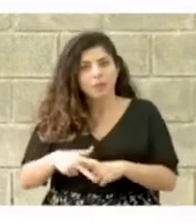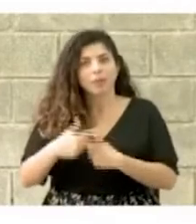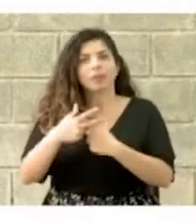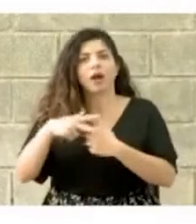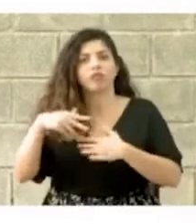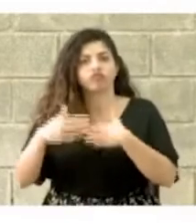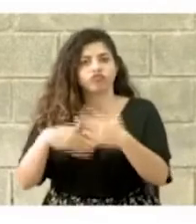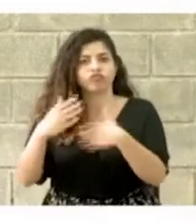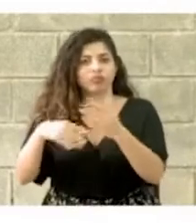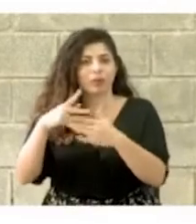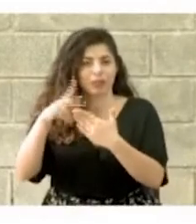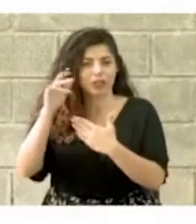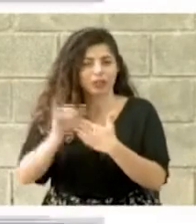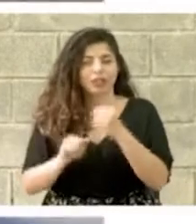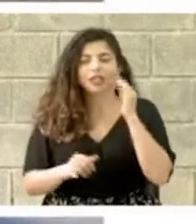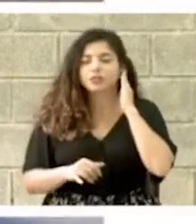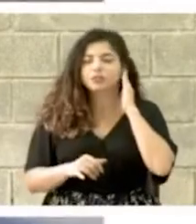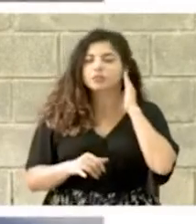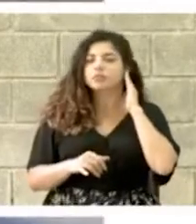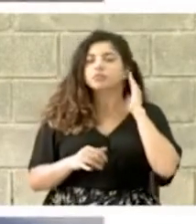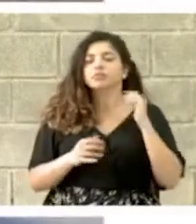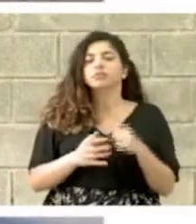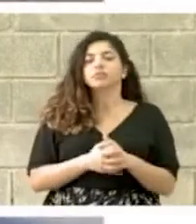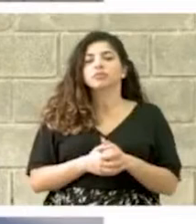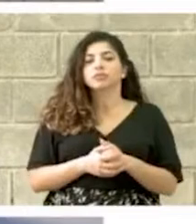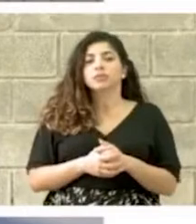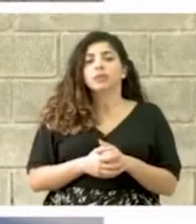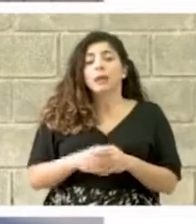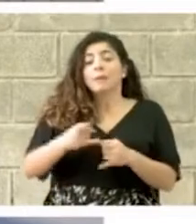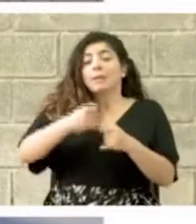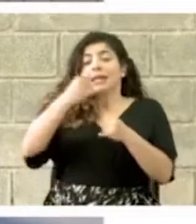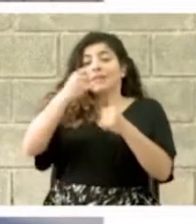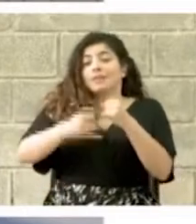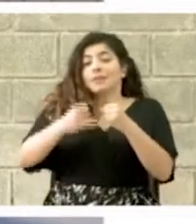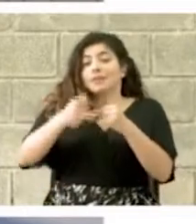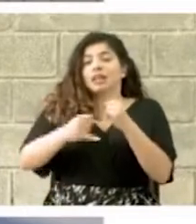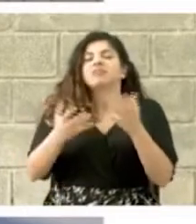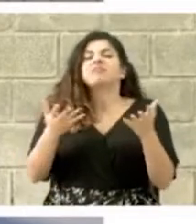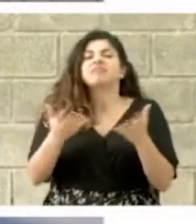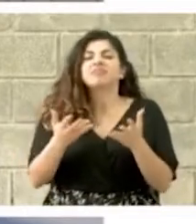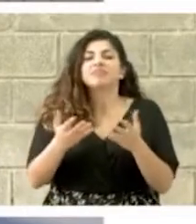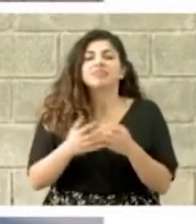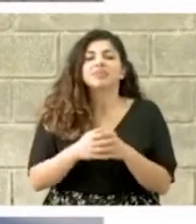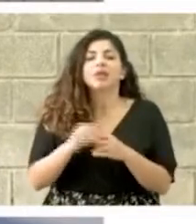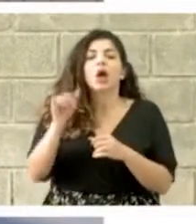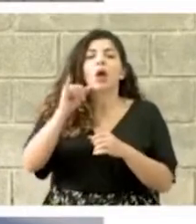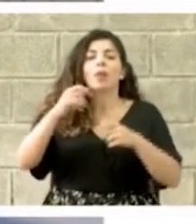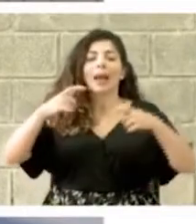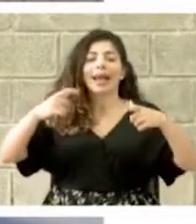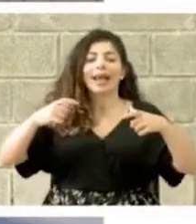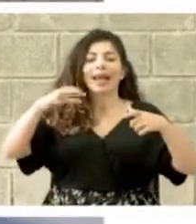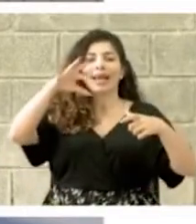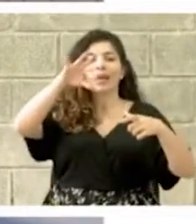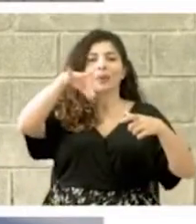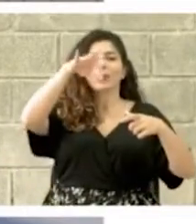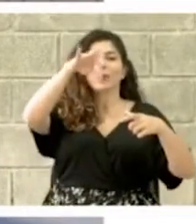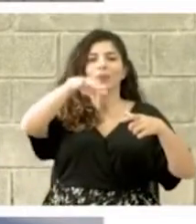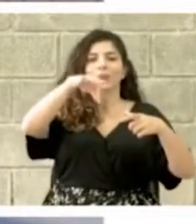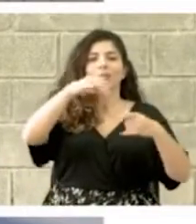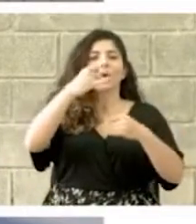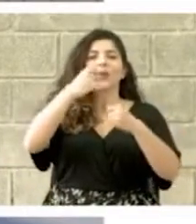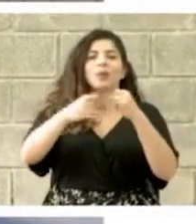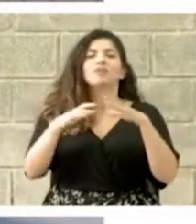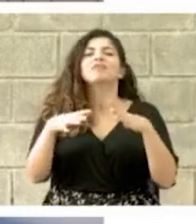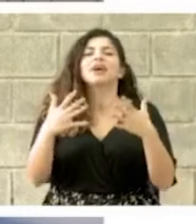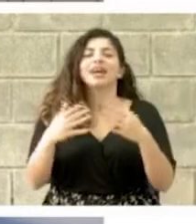avance de ese proyecto. Y terminamos con la cereza en el pastel. El